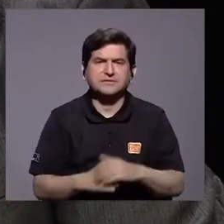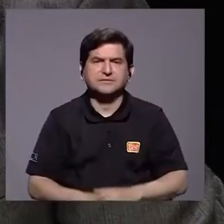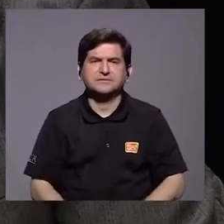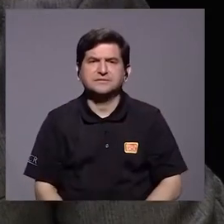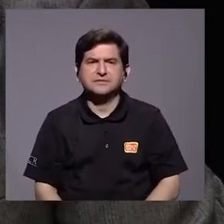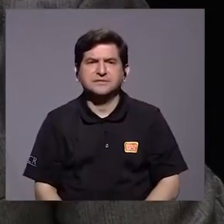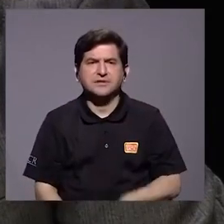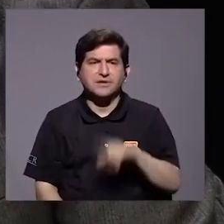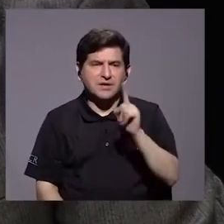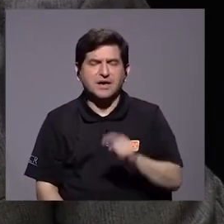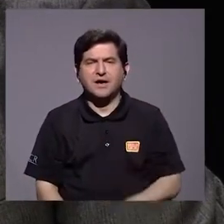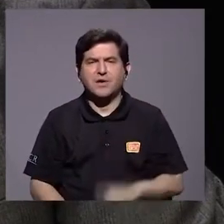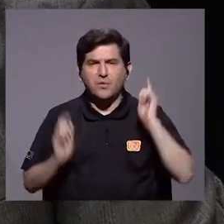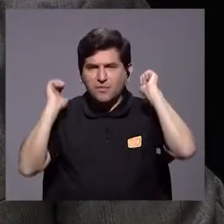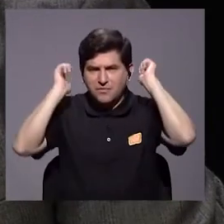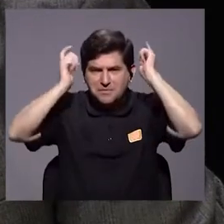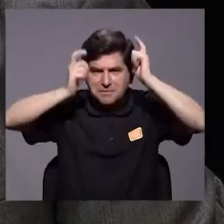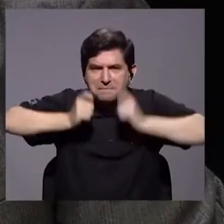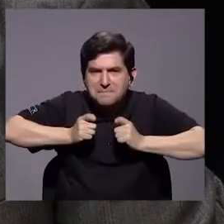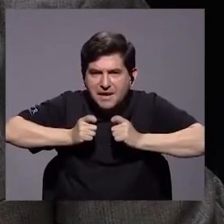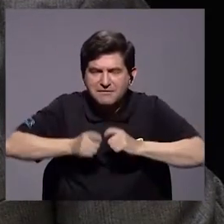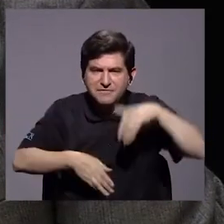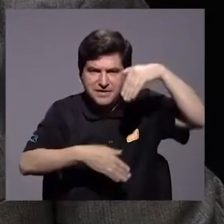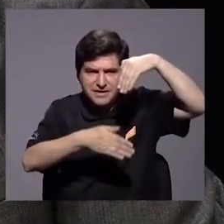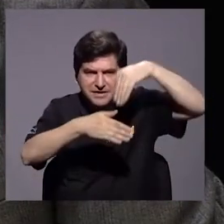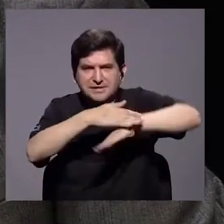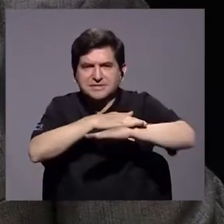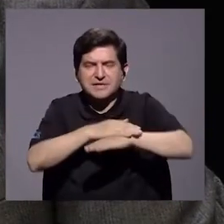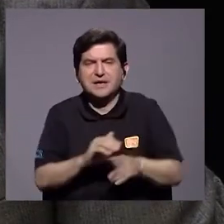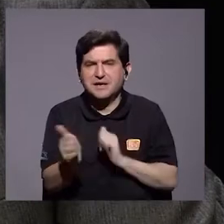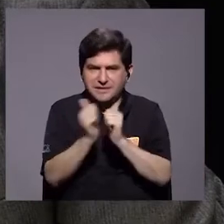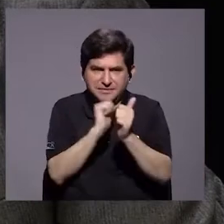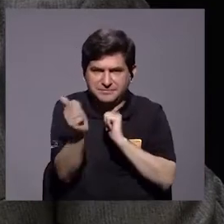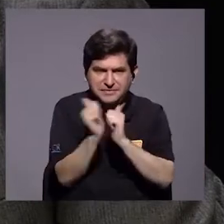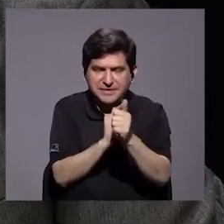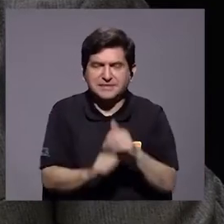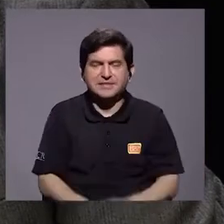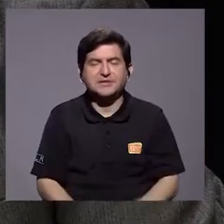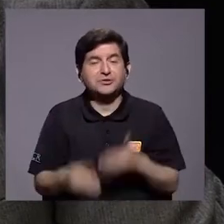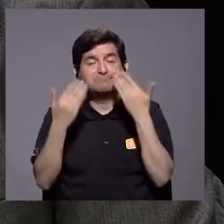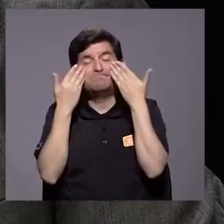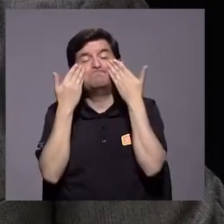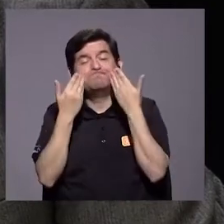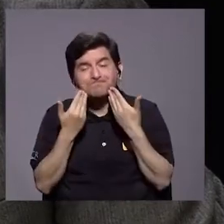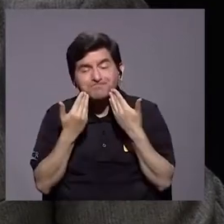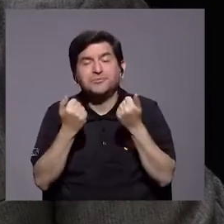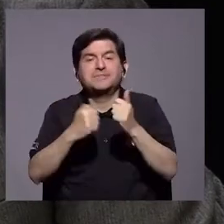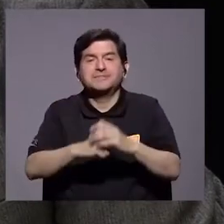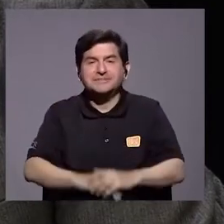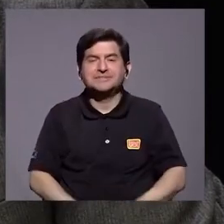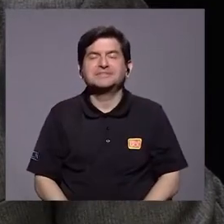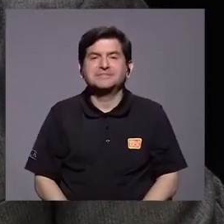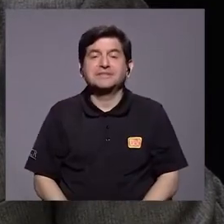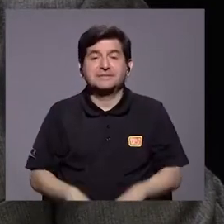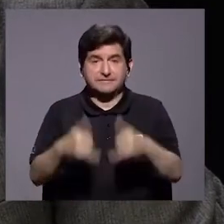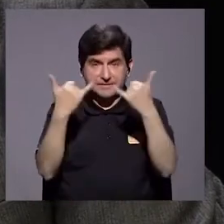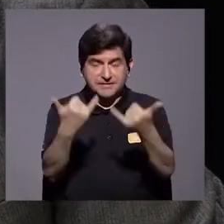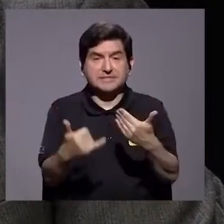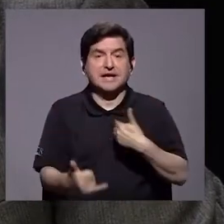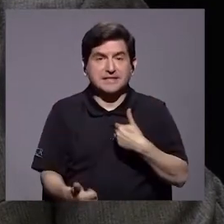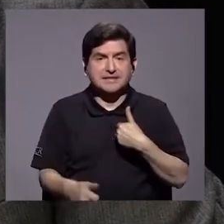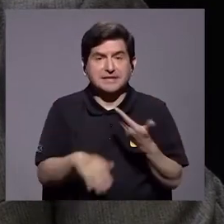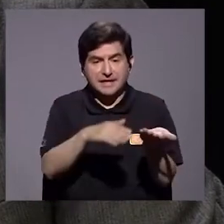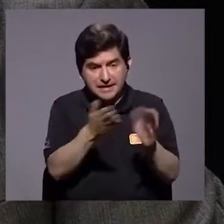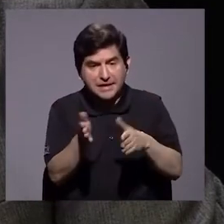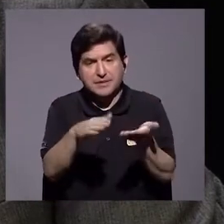a una mafia que ha entrado al deporte. Es triste, ¿verdad? Porque ya incluso